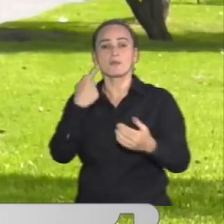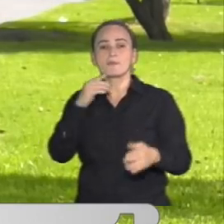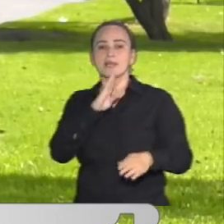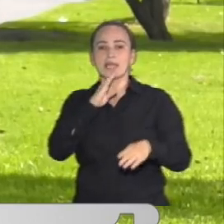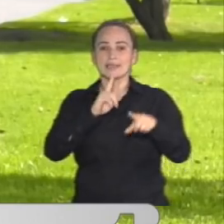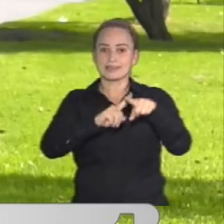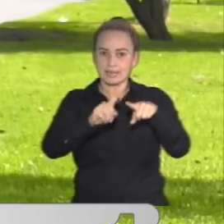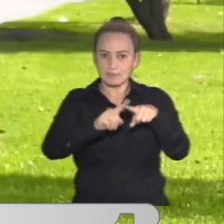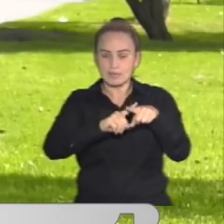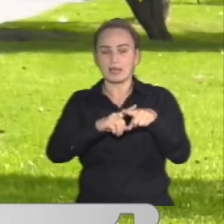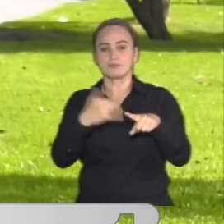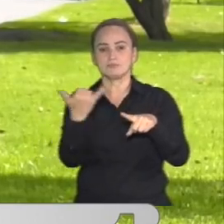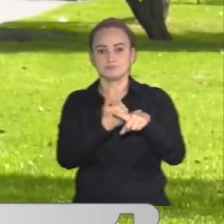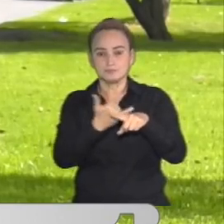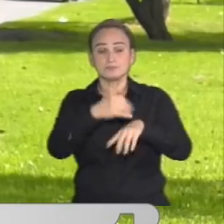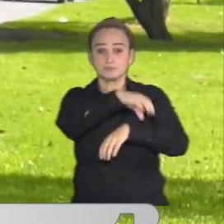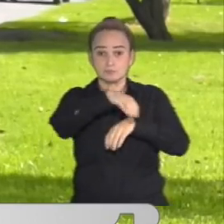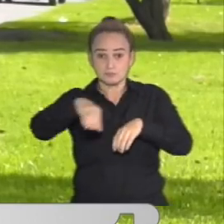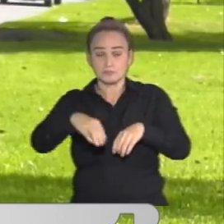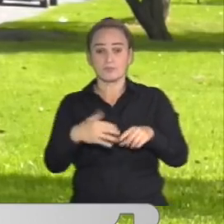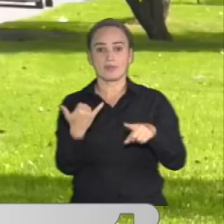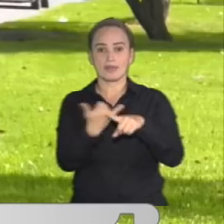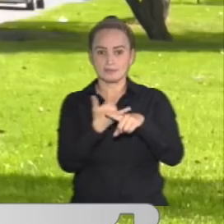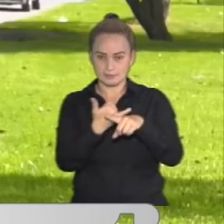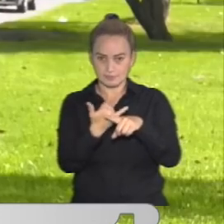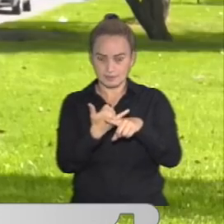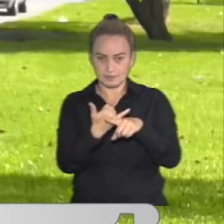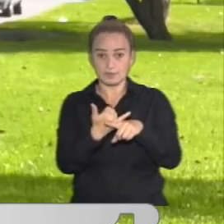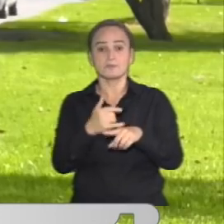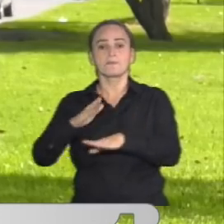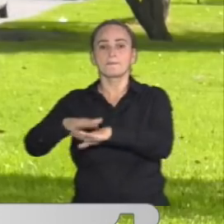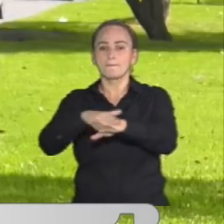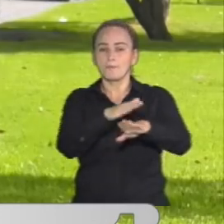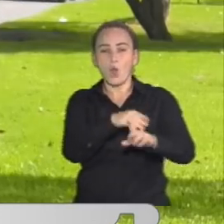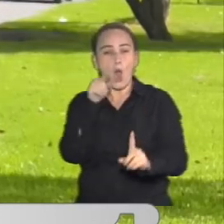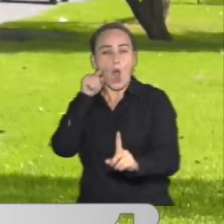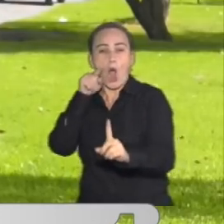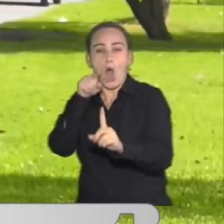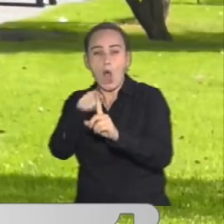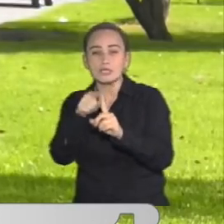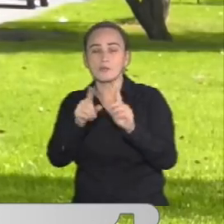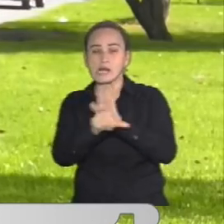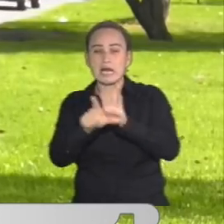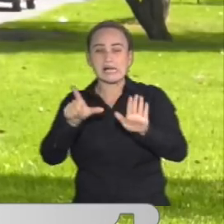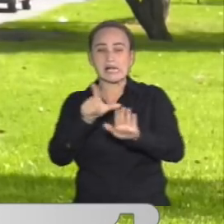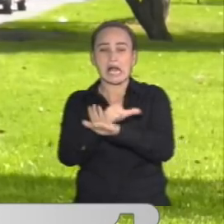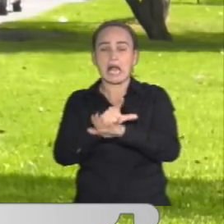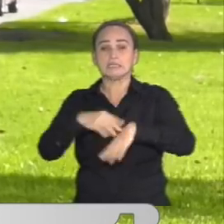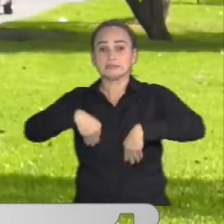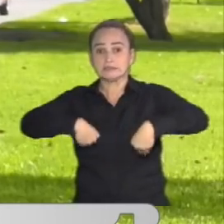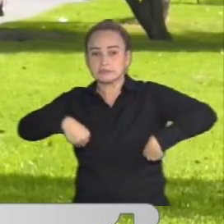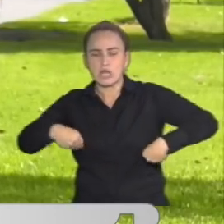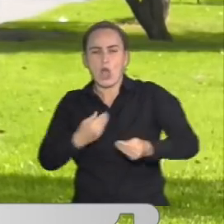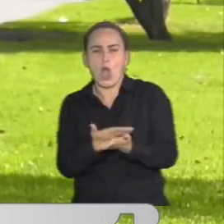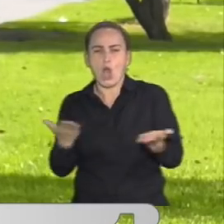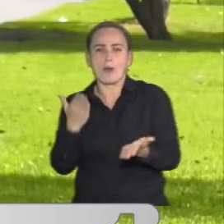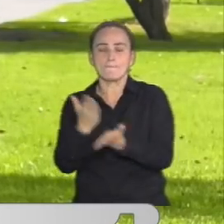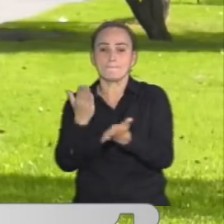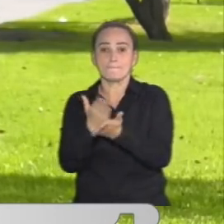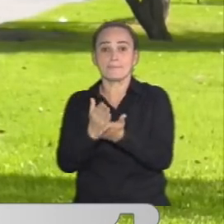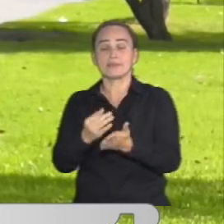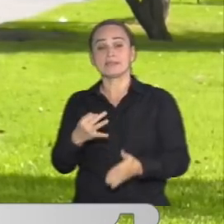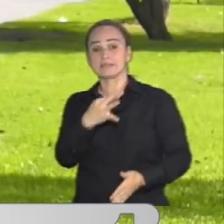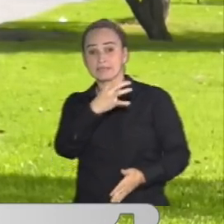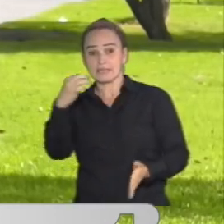Transmilenio, estaciones, buses del SITP y esto con el fin de reducir los delitos de alto impacto. Más de 1.300